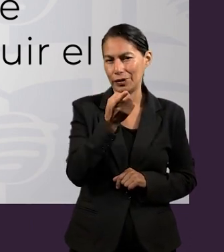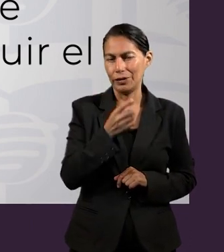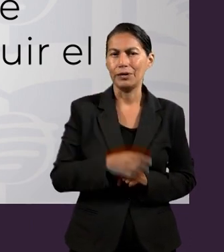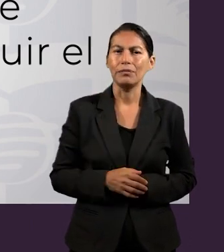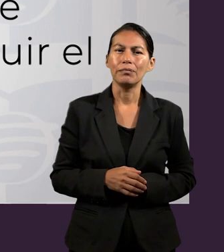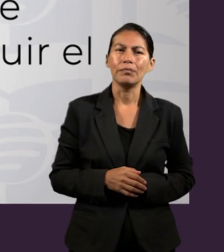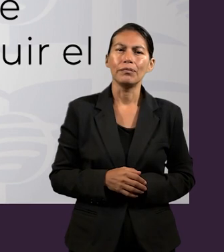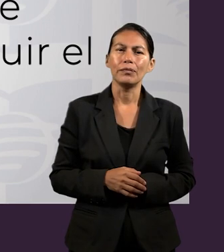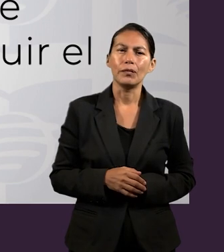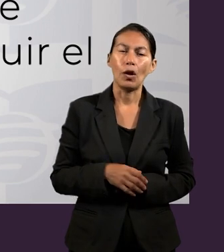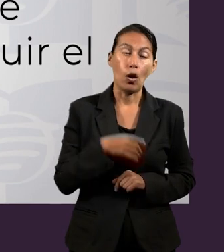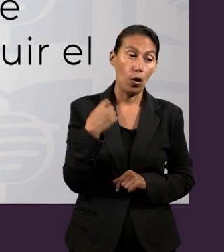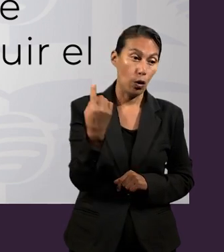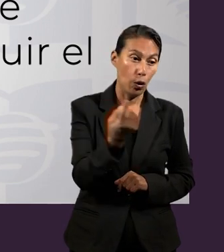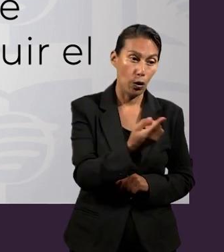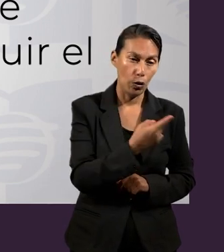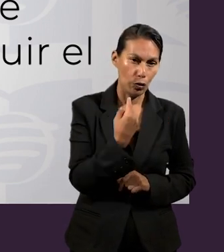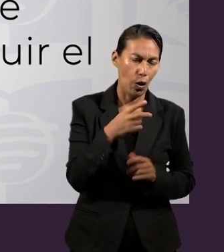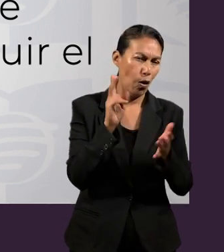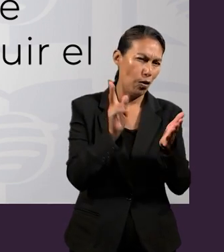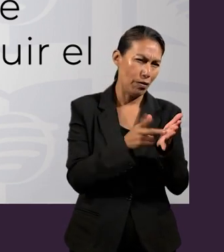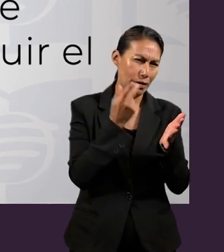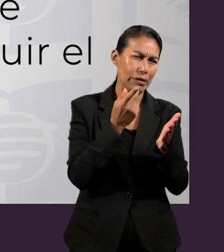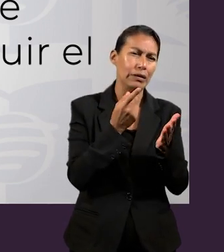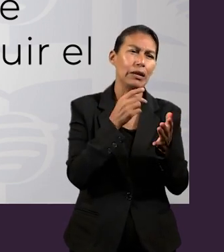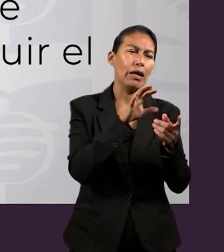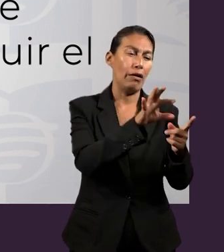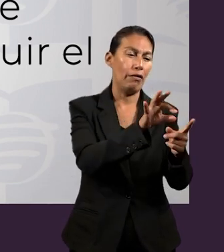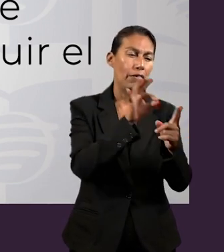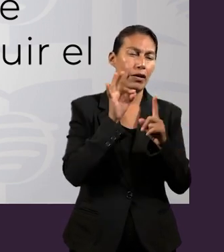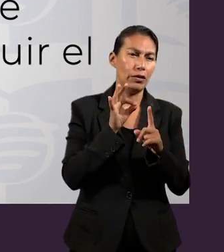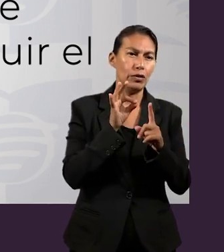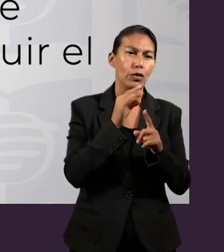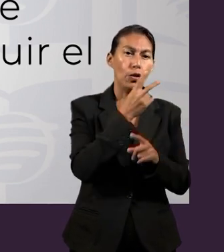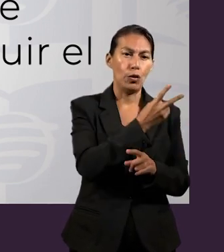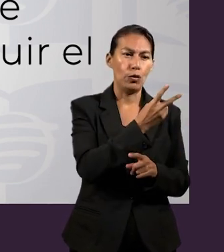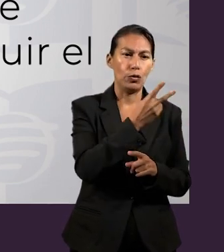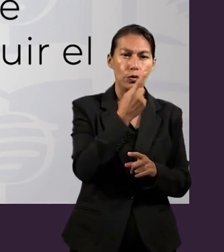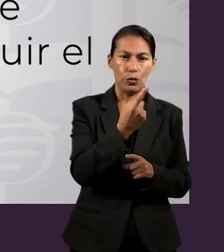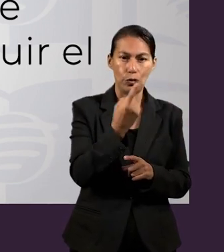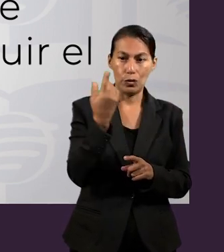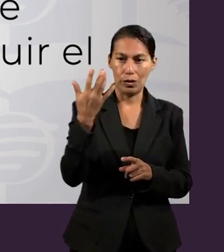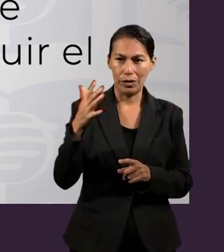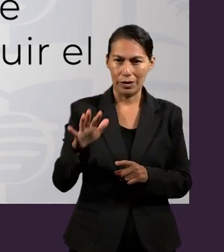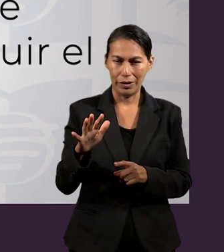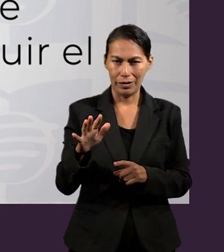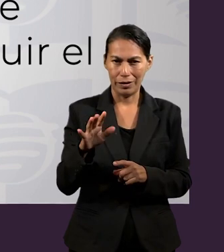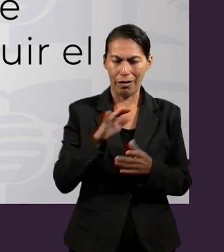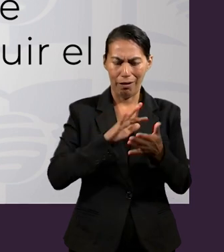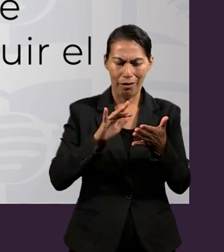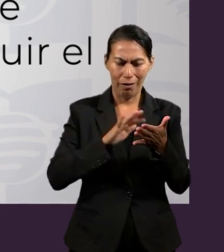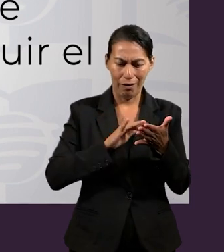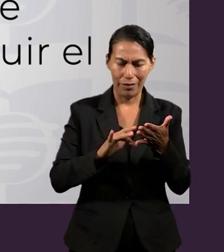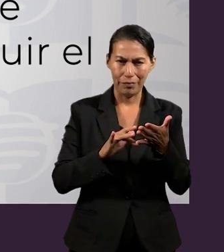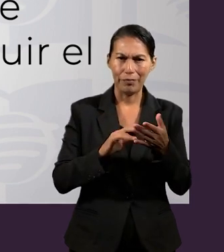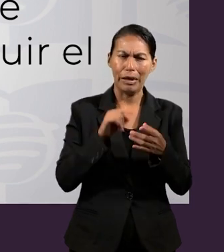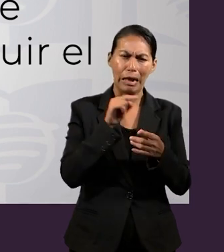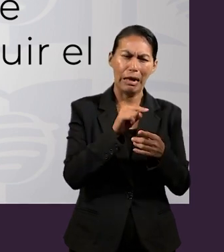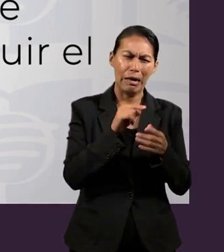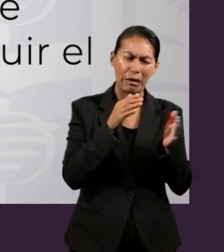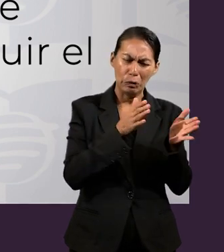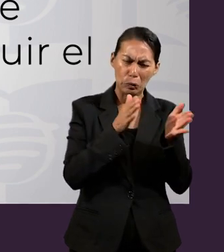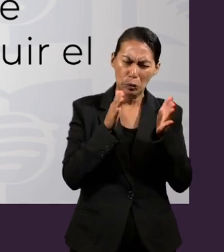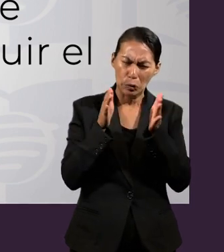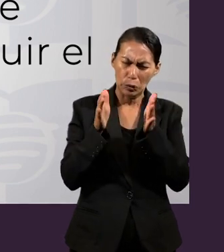concentrándonos en la conclusión de Pablo en los versículos 8 al 10. Y la pregunta, pastor, es,